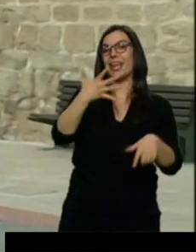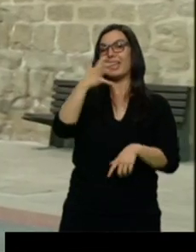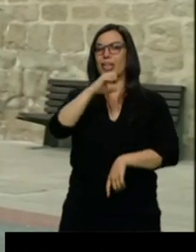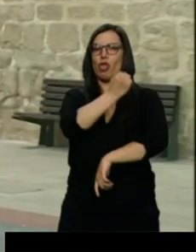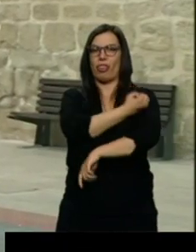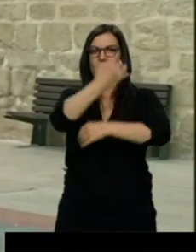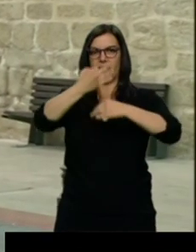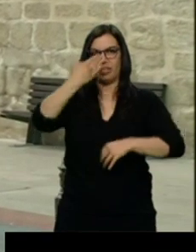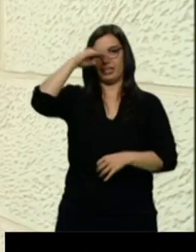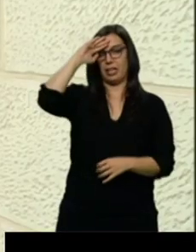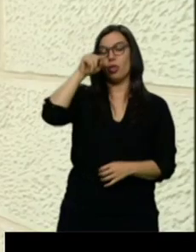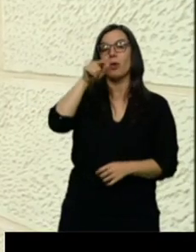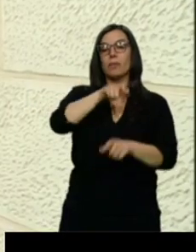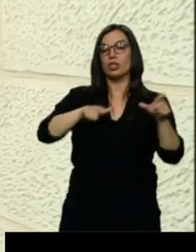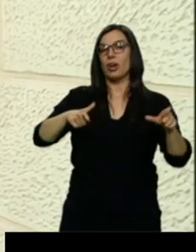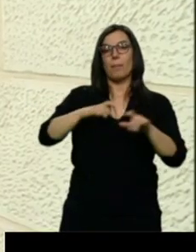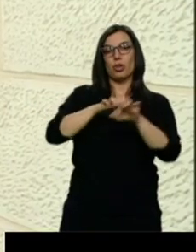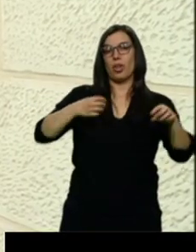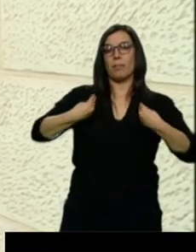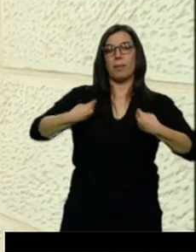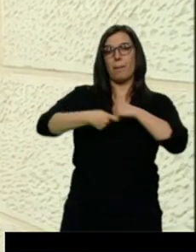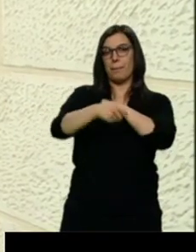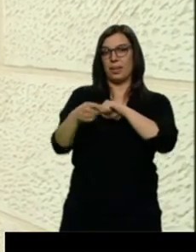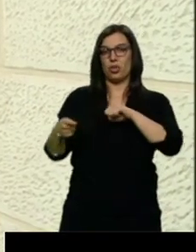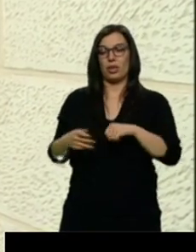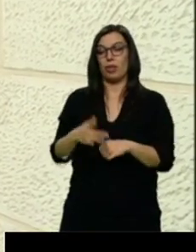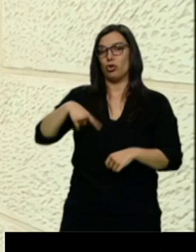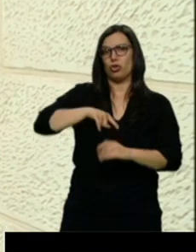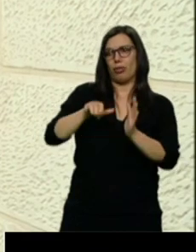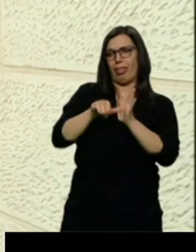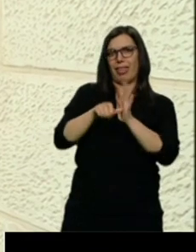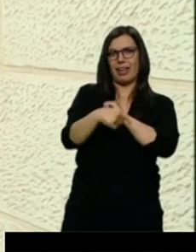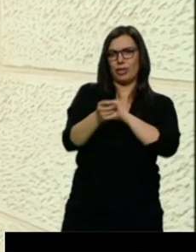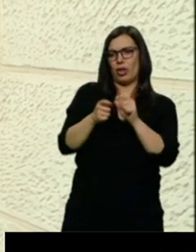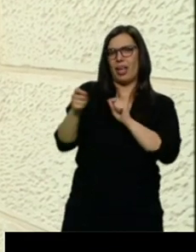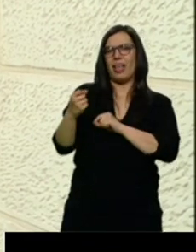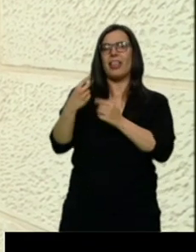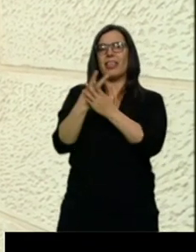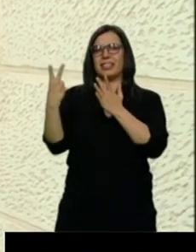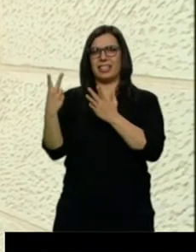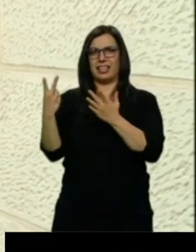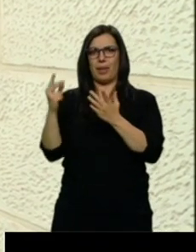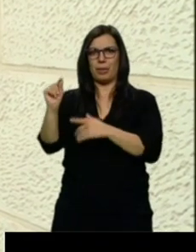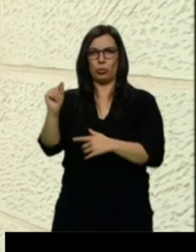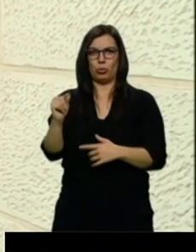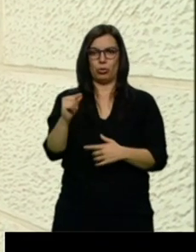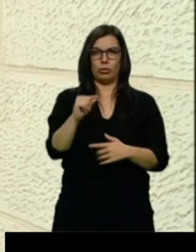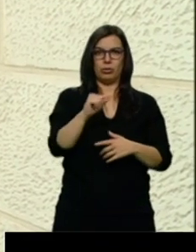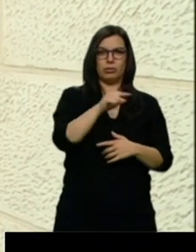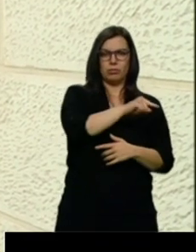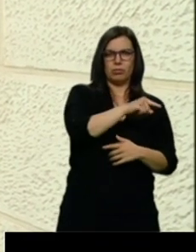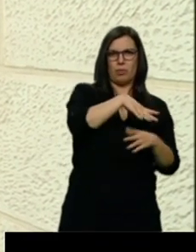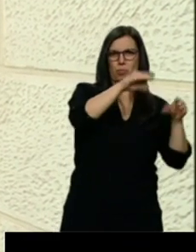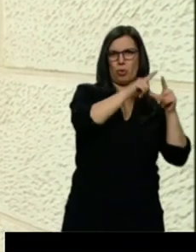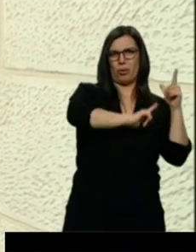hacen vida en Vitoria. Estamos con un vasito de Vitoria a 17 kilómetros mientras a 96 de Burgos. Y aparte que nos sentimos más alabeses que burgaleses.